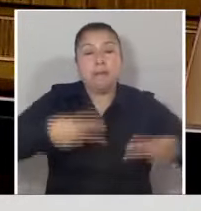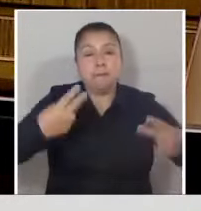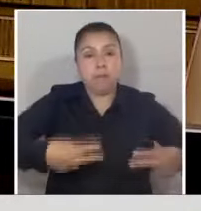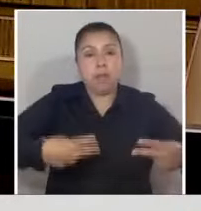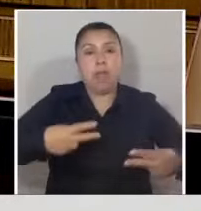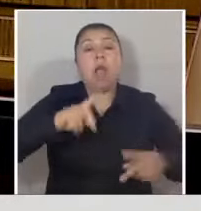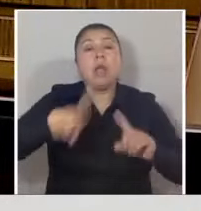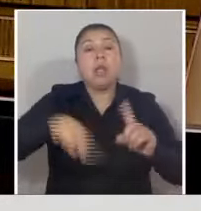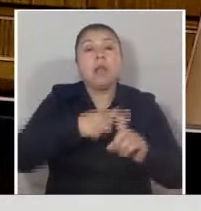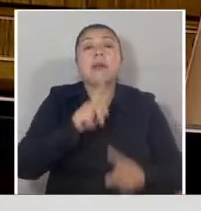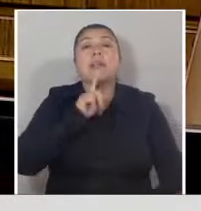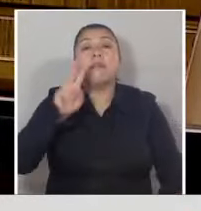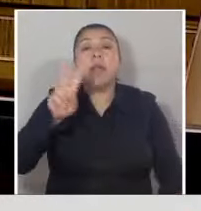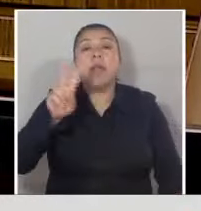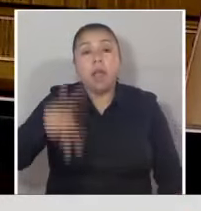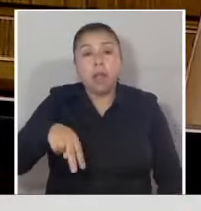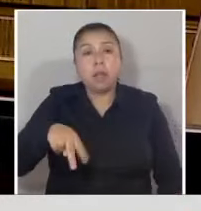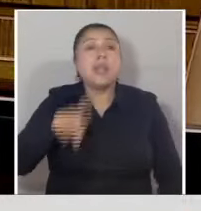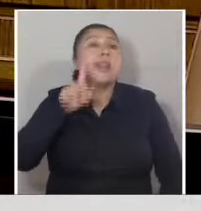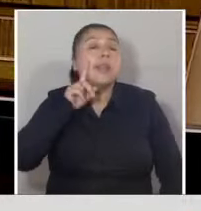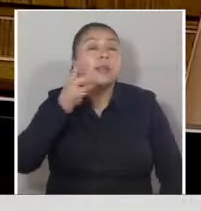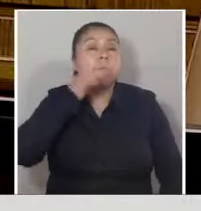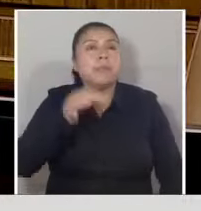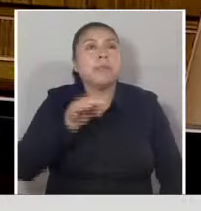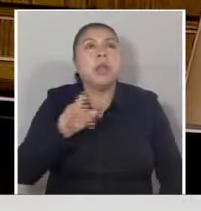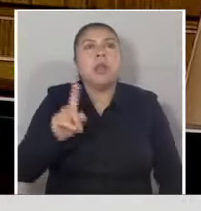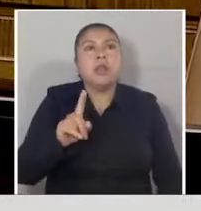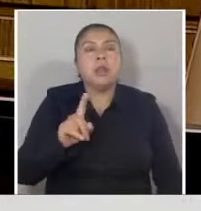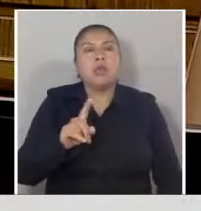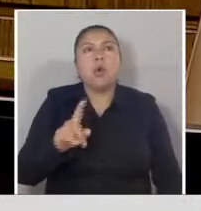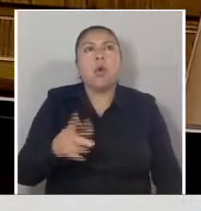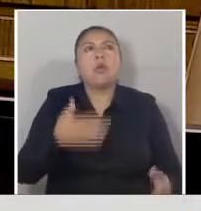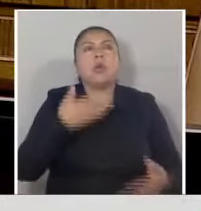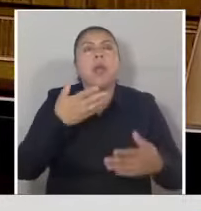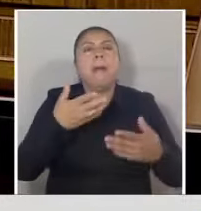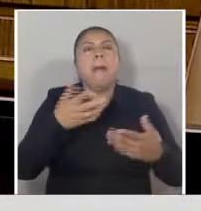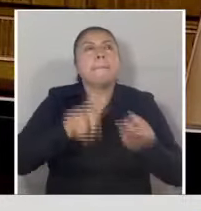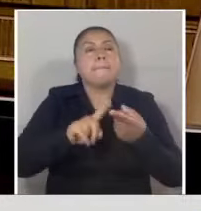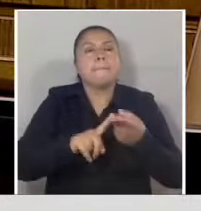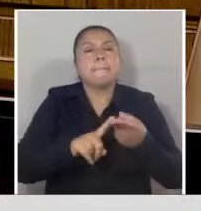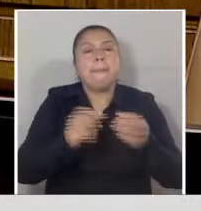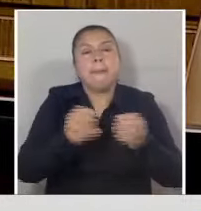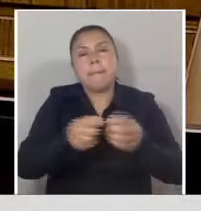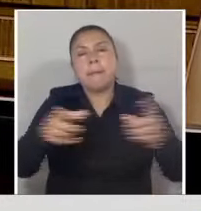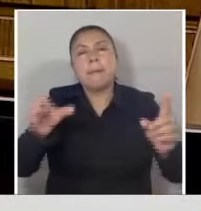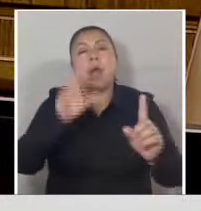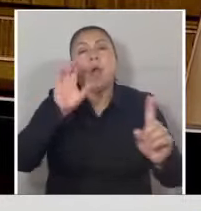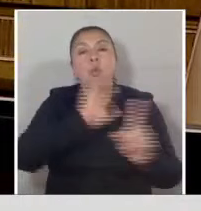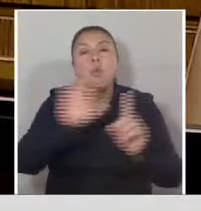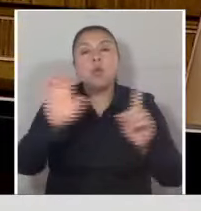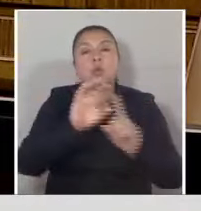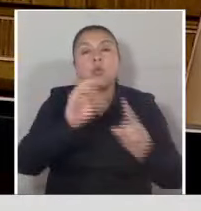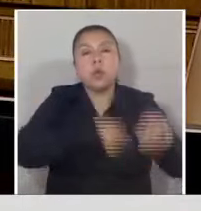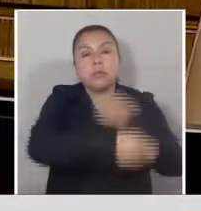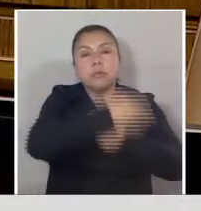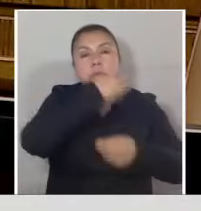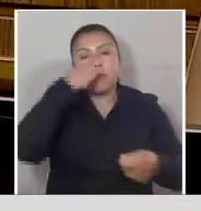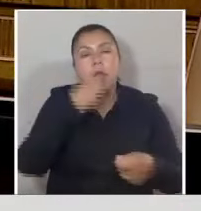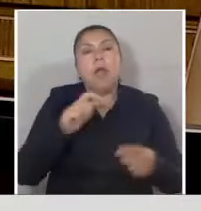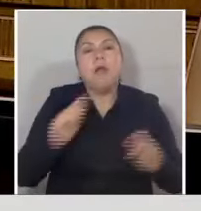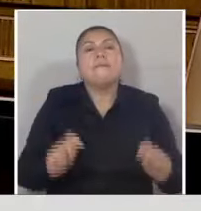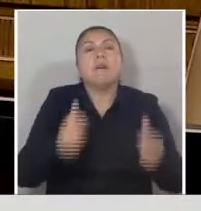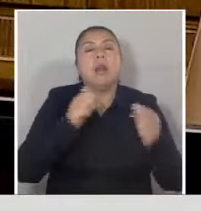Nacional, tiene algo que decir y no nos hagamos parte tan livianamente de cómo crece una cultura del narcotráfico que en Dios se distorsionan los valores humanos.